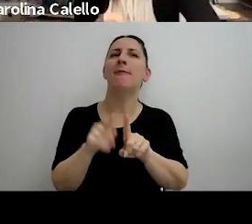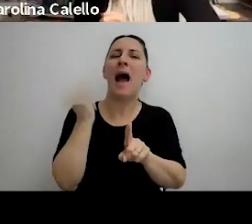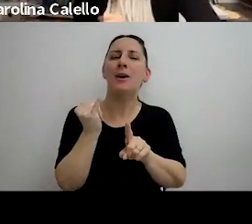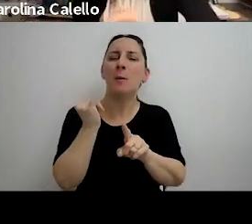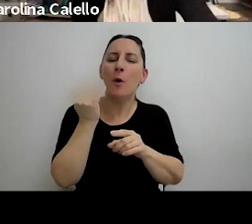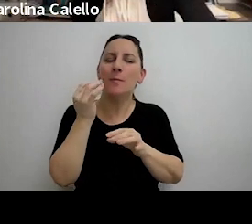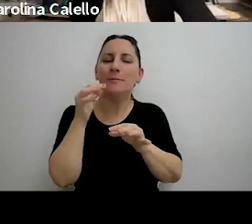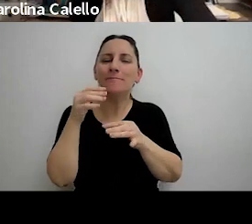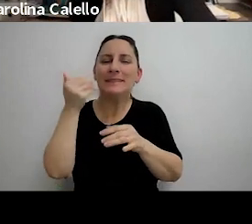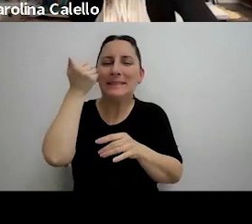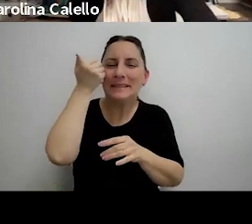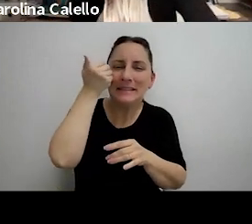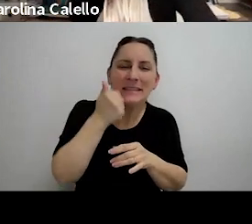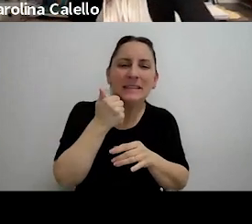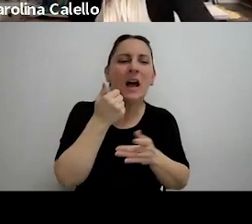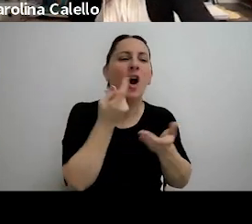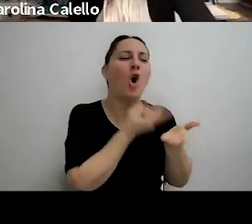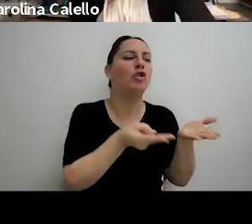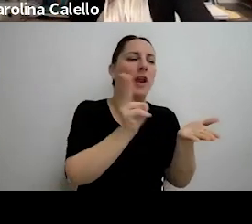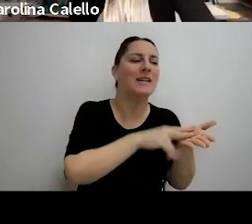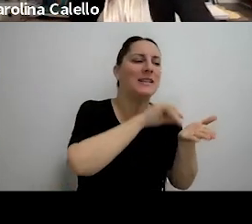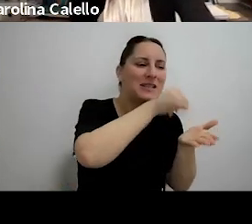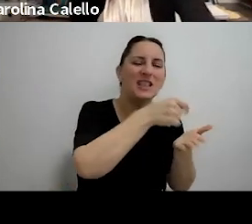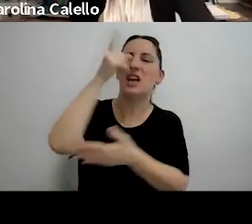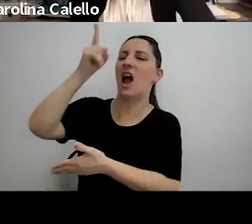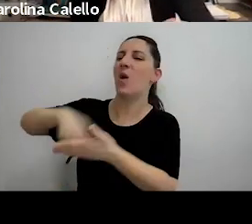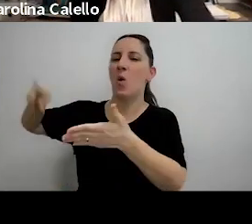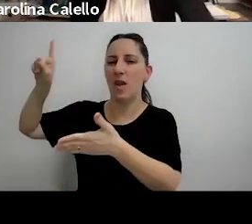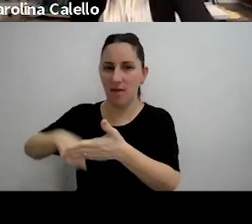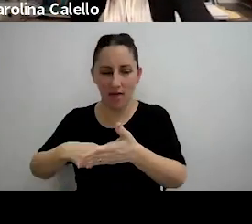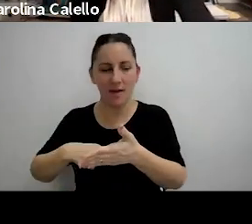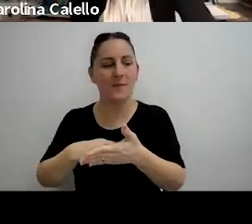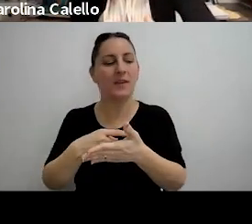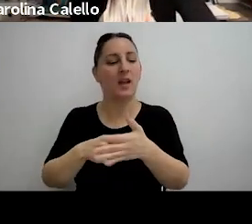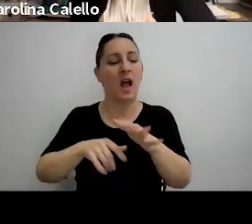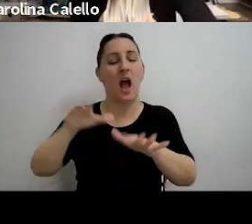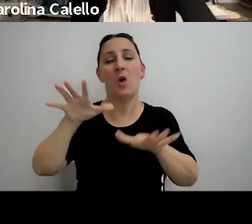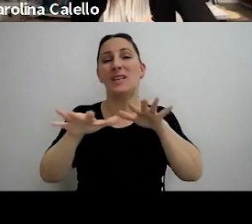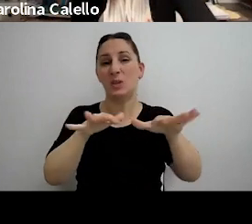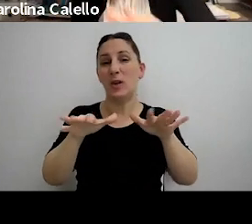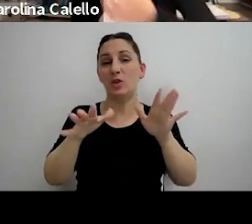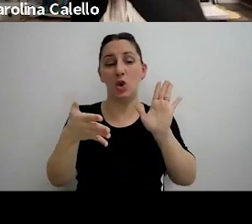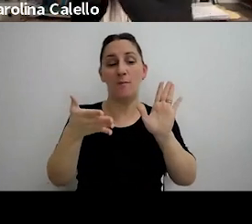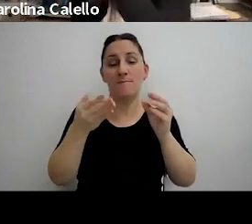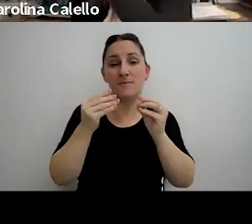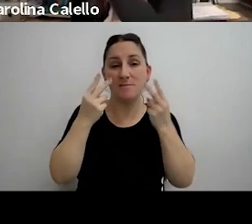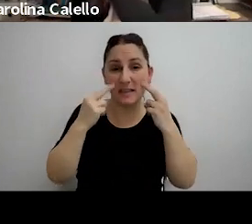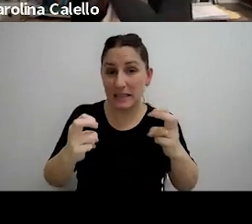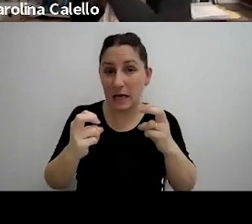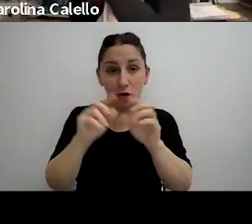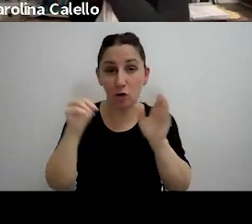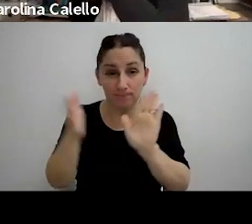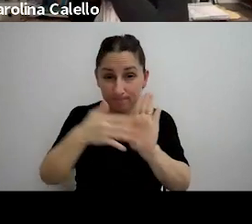línea entre revocación y nulidad se supone que en los casos en que no está acredita la causa se debería dar la nulidad